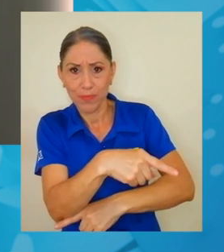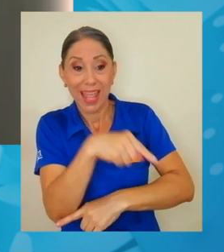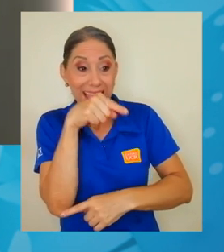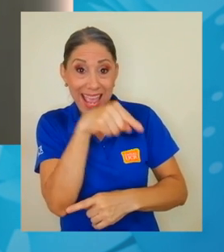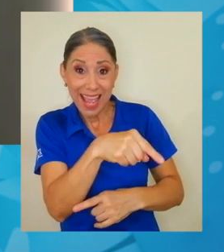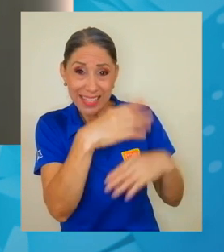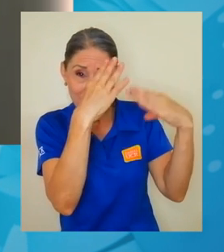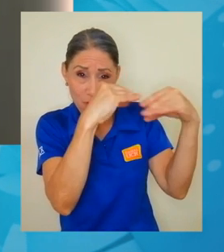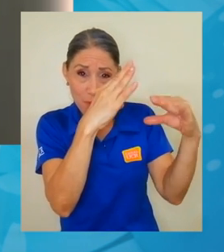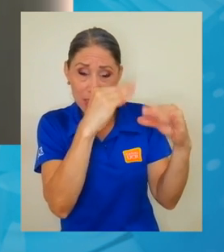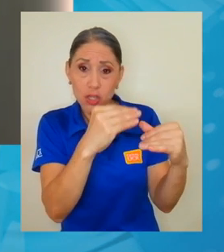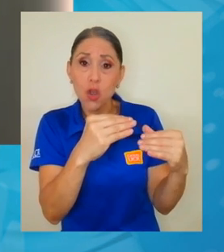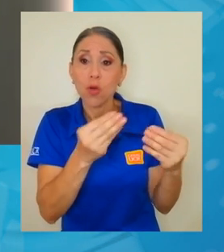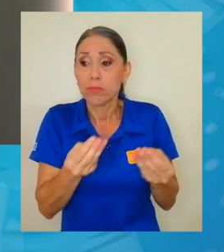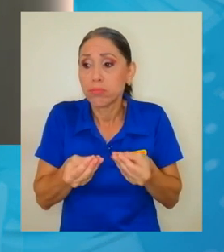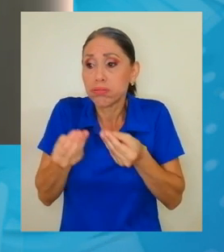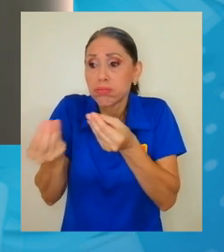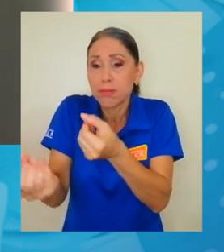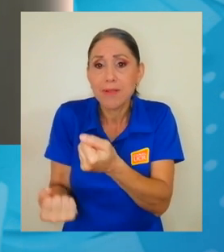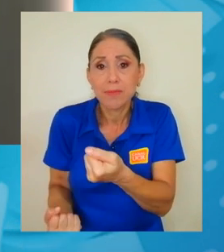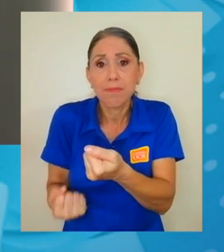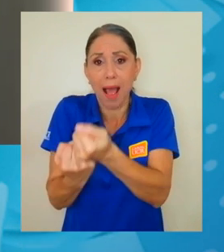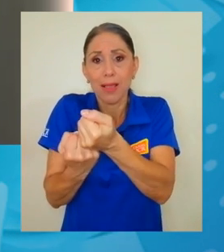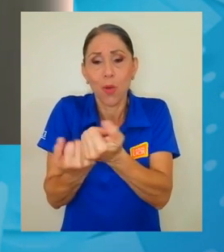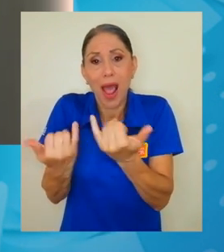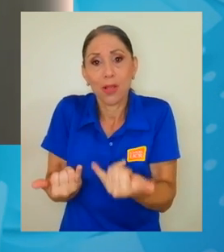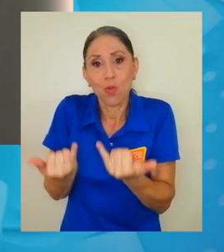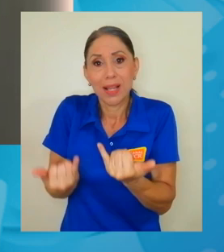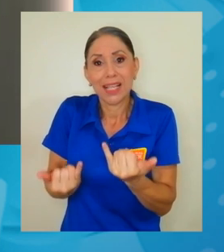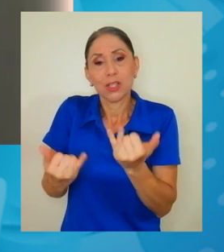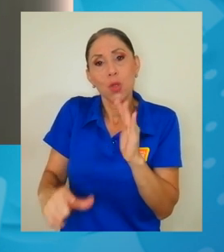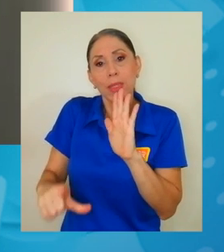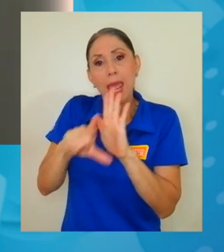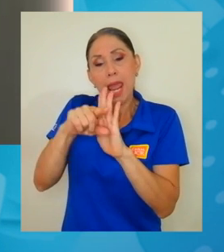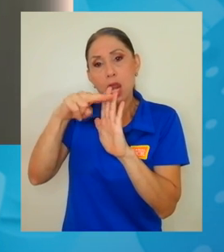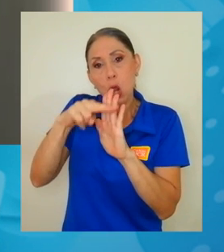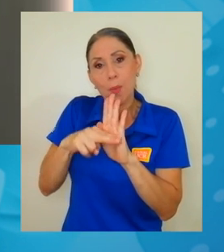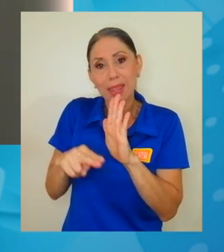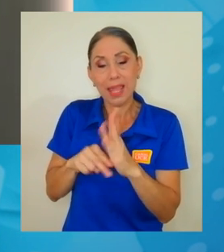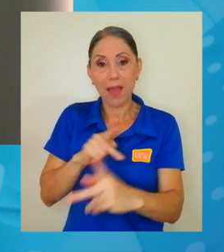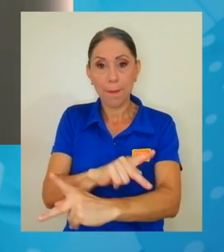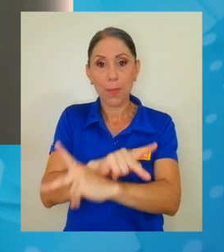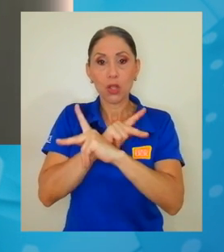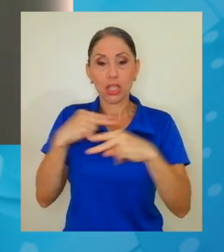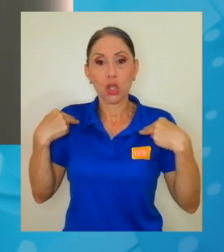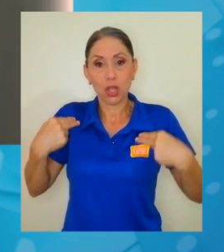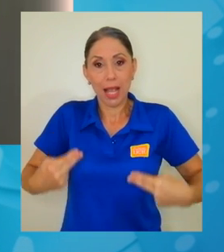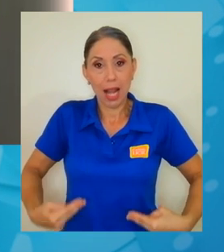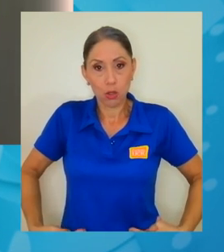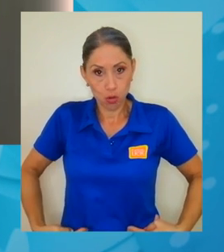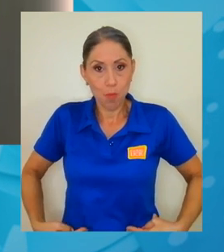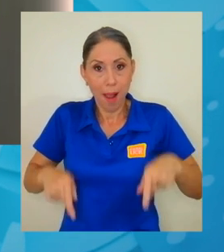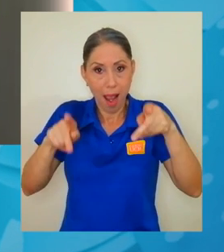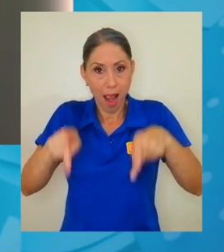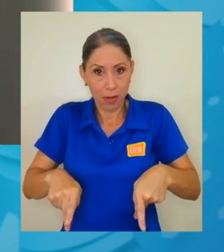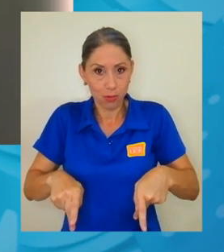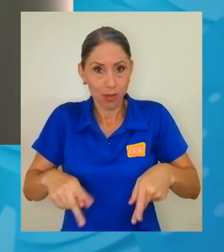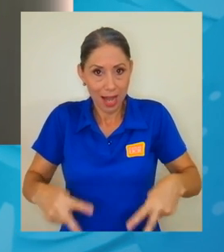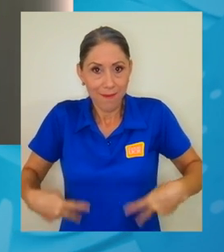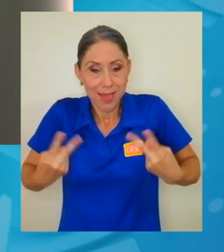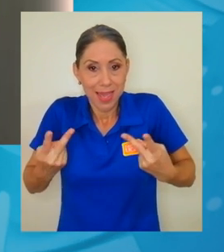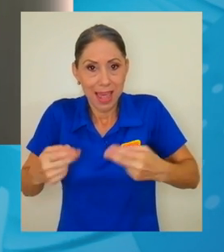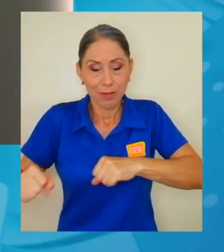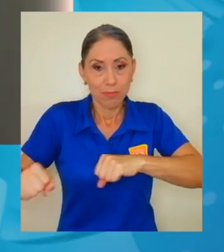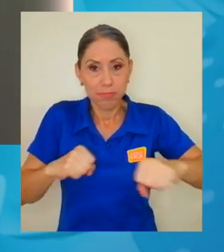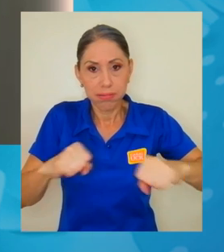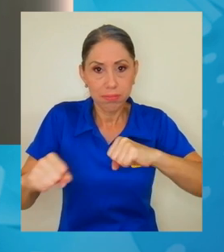respaldo a la actualización de normativa para la protección de la vida humana en el caso del código sísmico, actualización